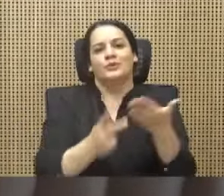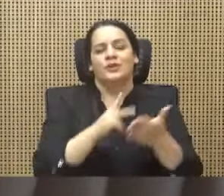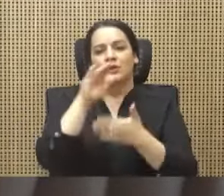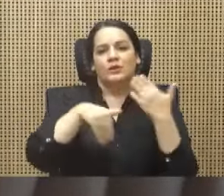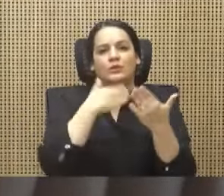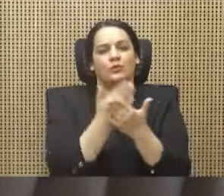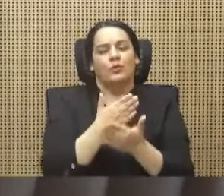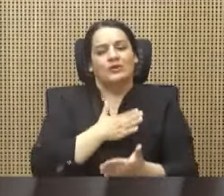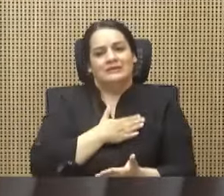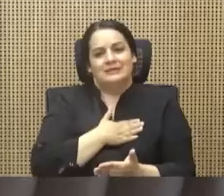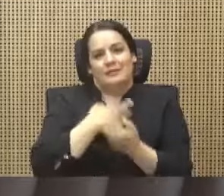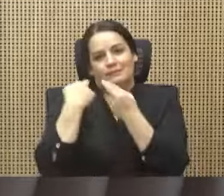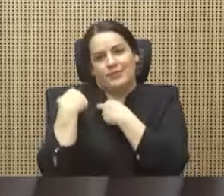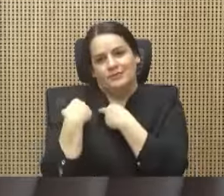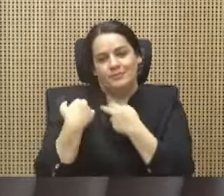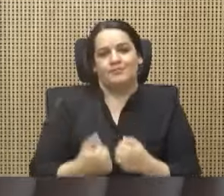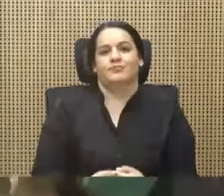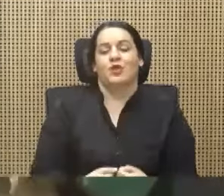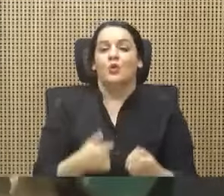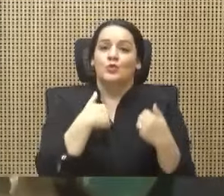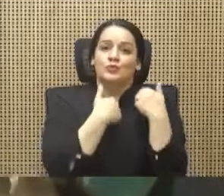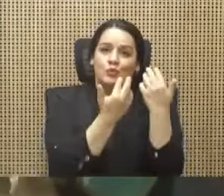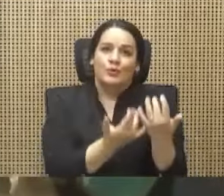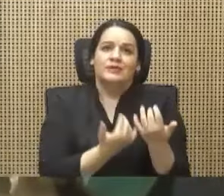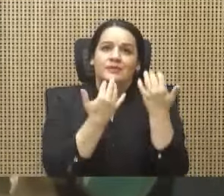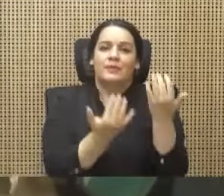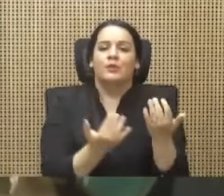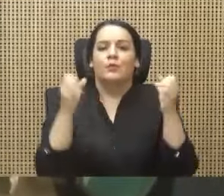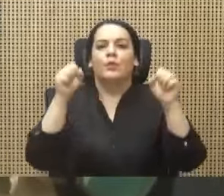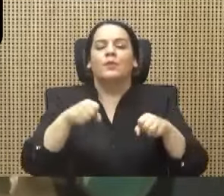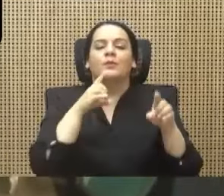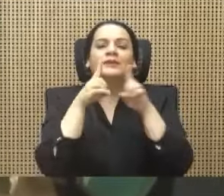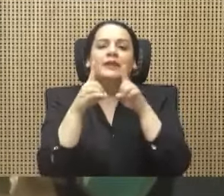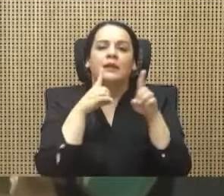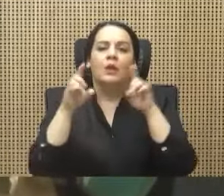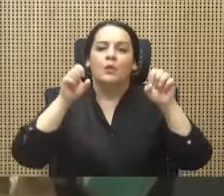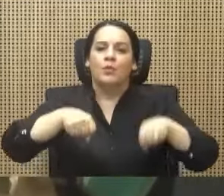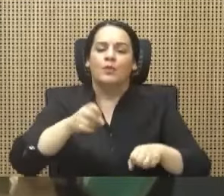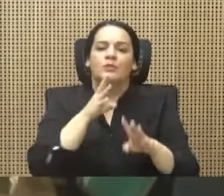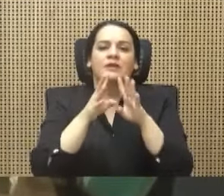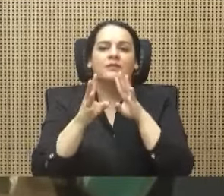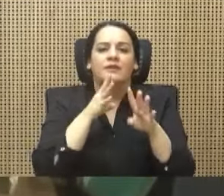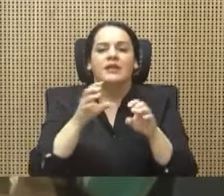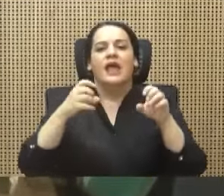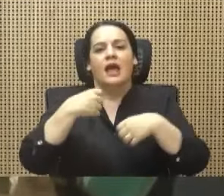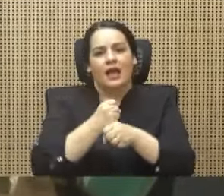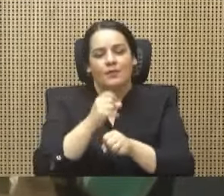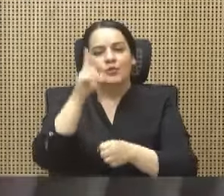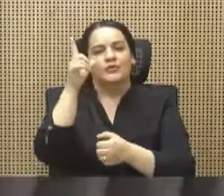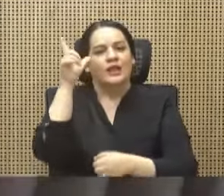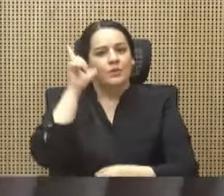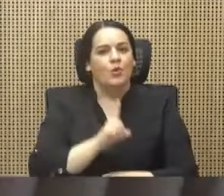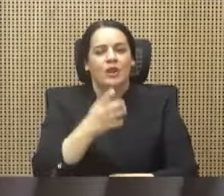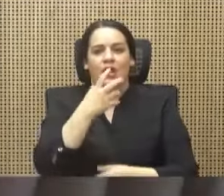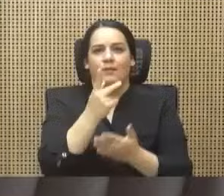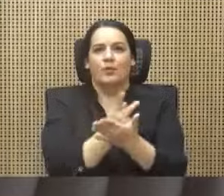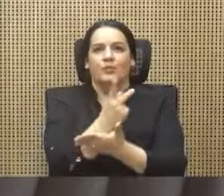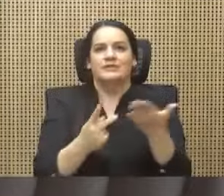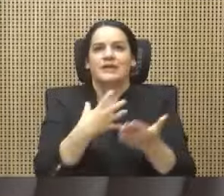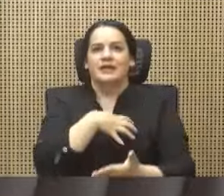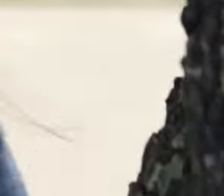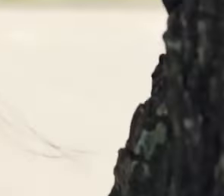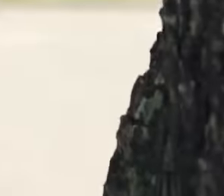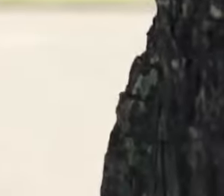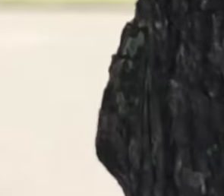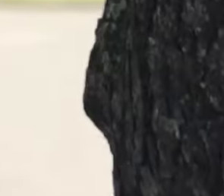esté en mis manos. Así que yo espero que podamos dialogar, que podamos conversar y que hagamos de Limón la provincia que se merece. Muchas gracias, señor